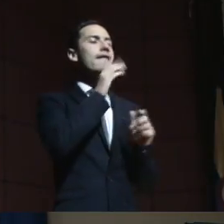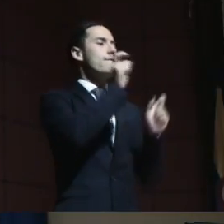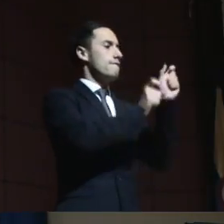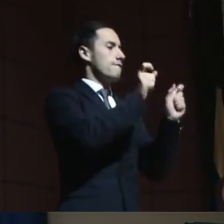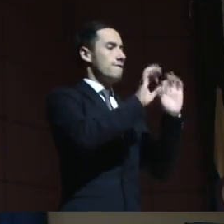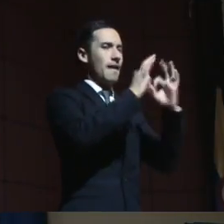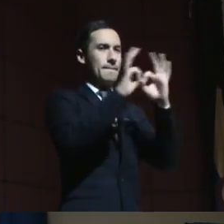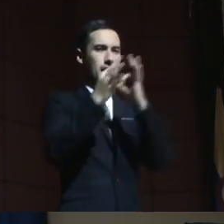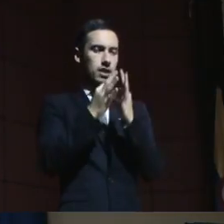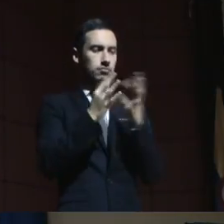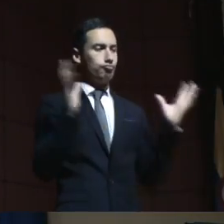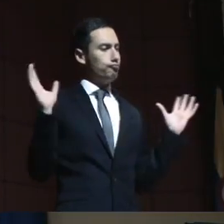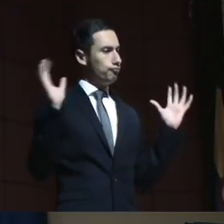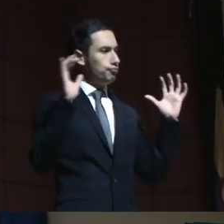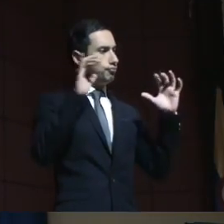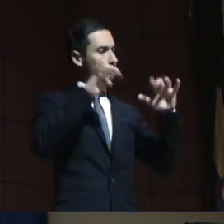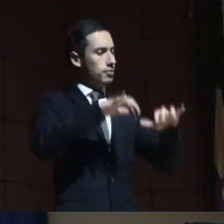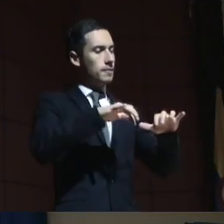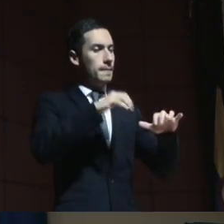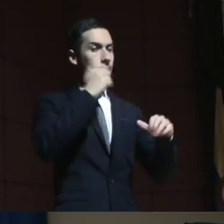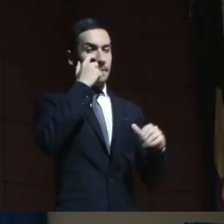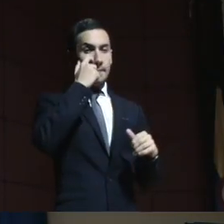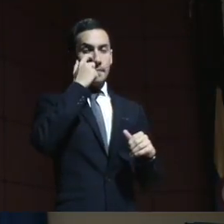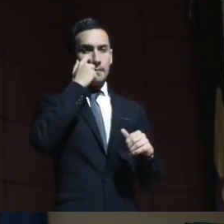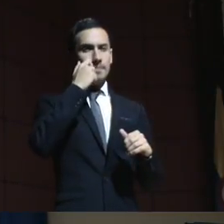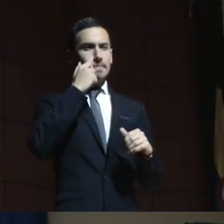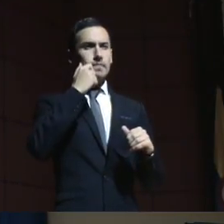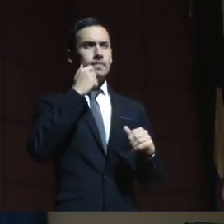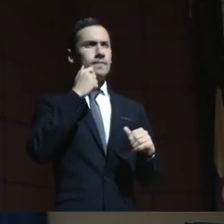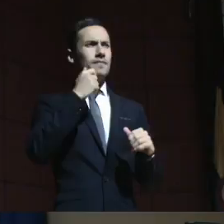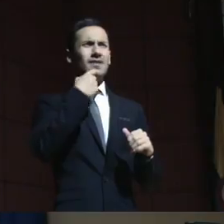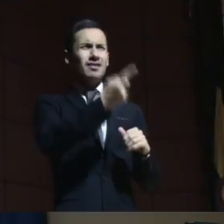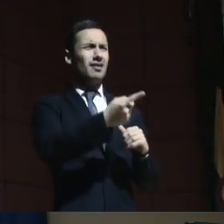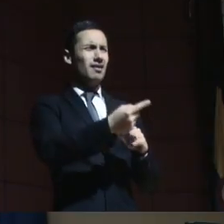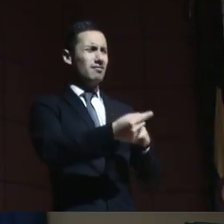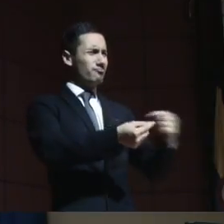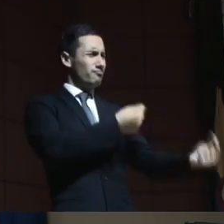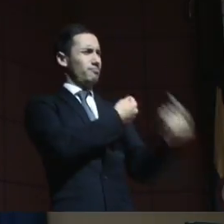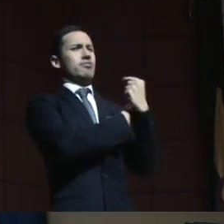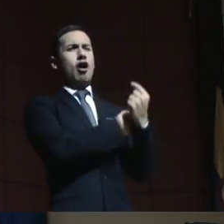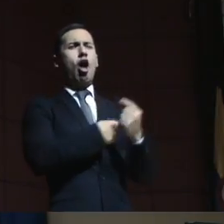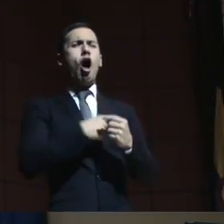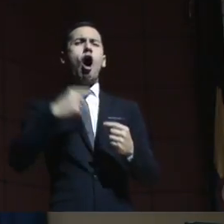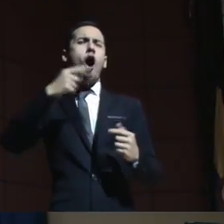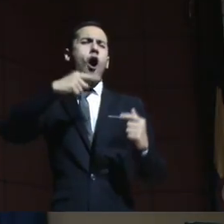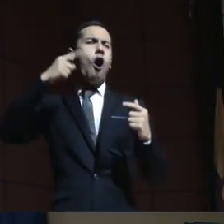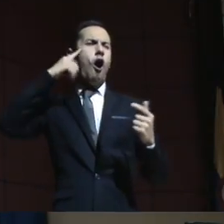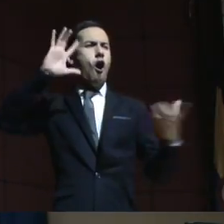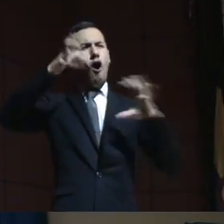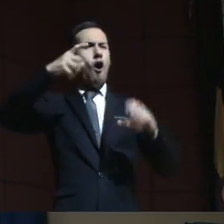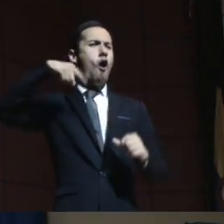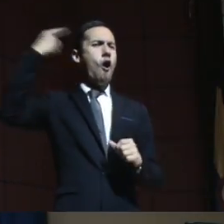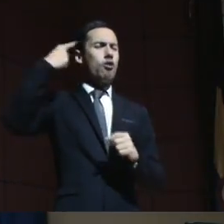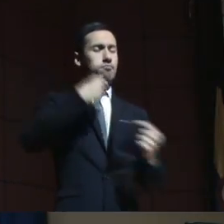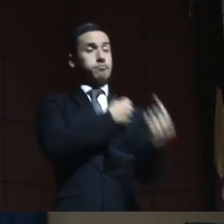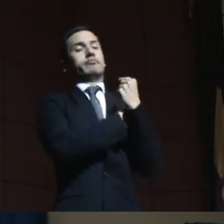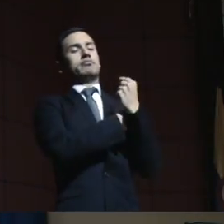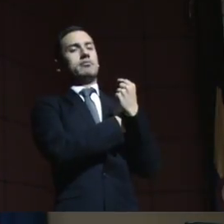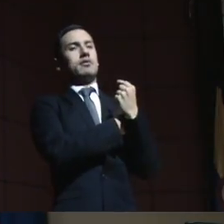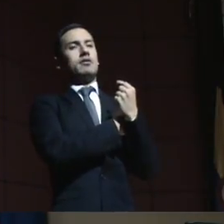era de que se enloquecieron por completo, más o menos. O sea, cómo le vamos a quitar